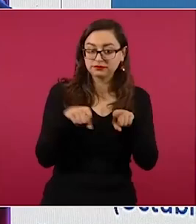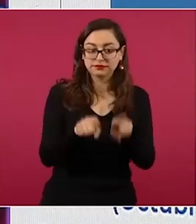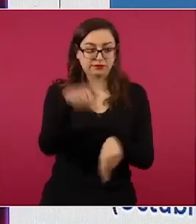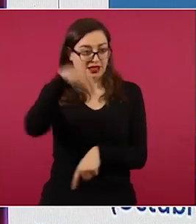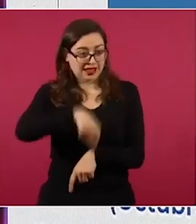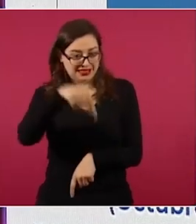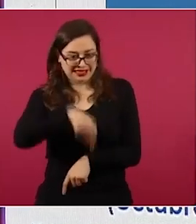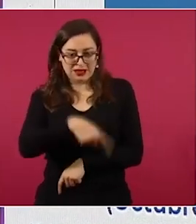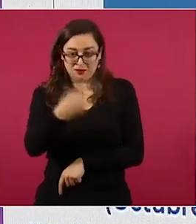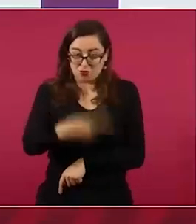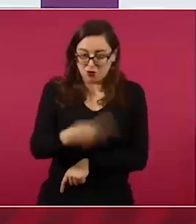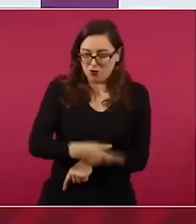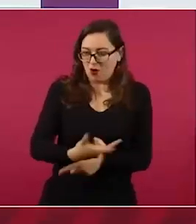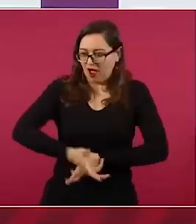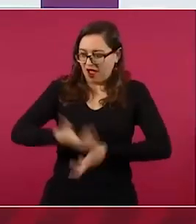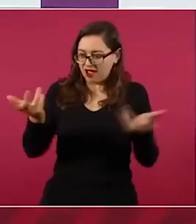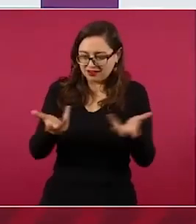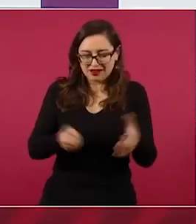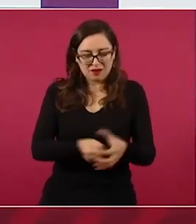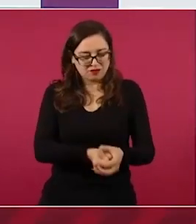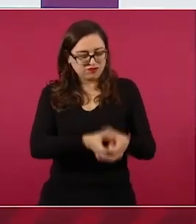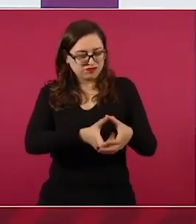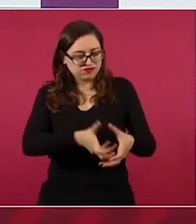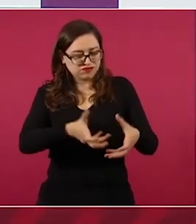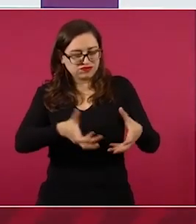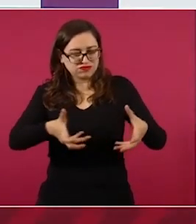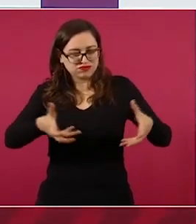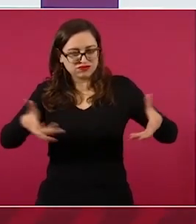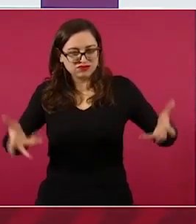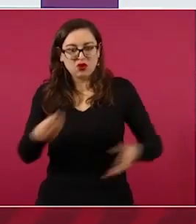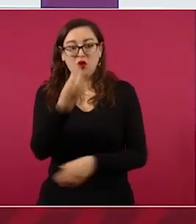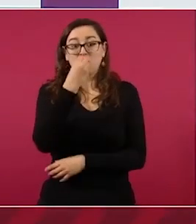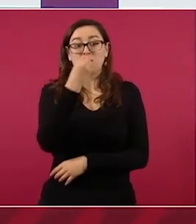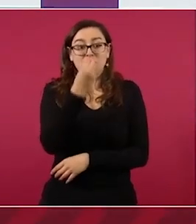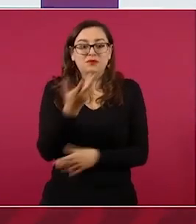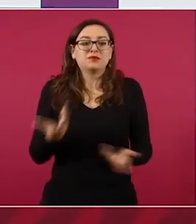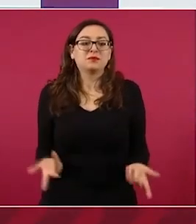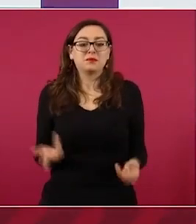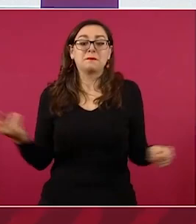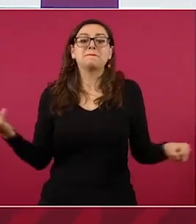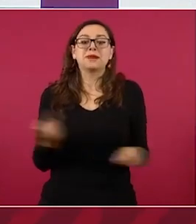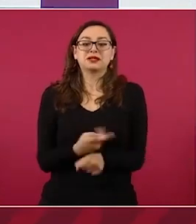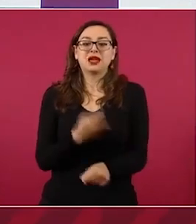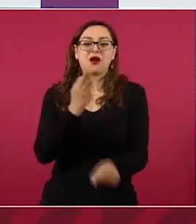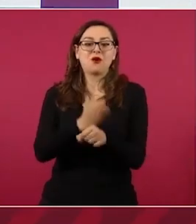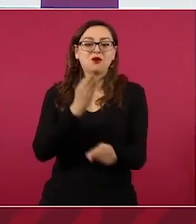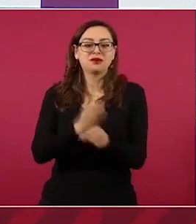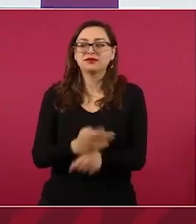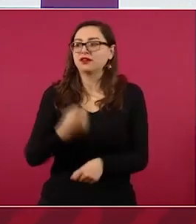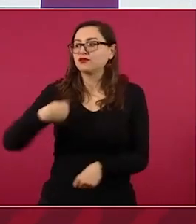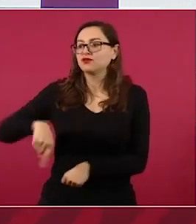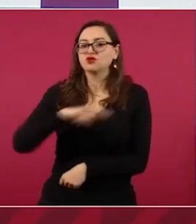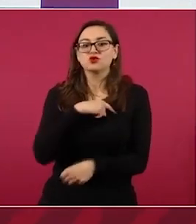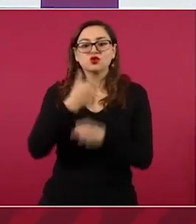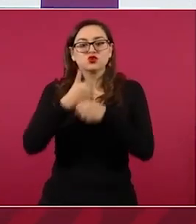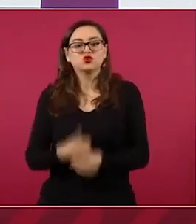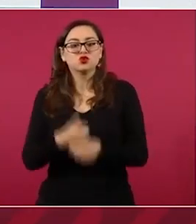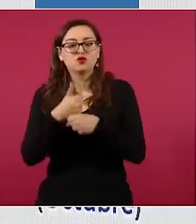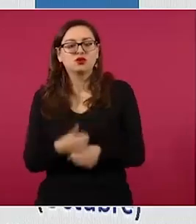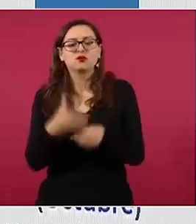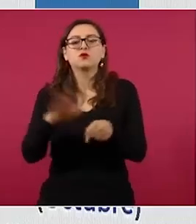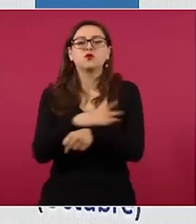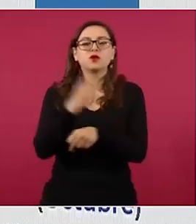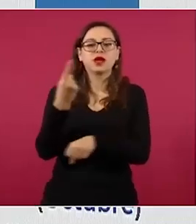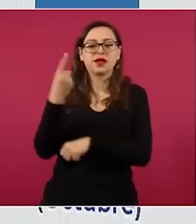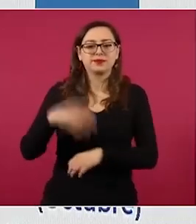es el resultado de una política equivocada de abandono al